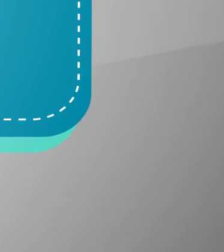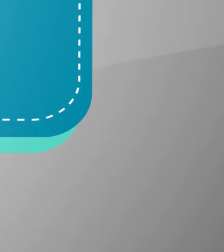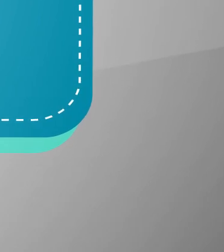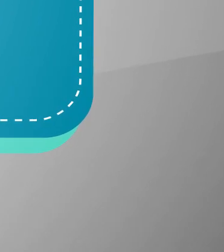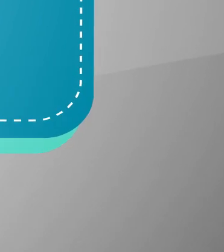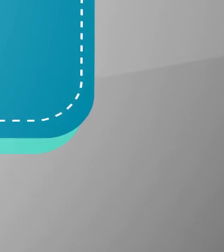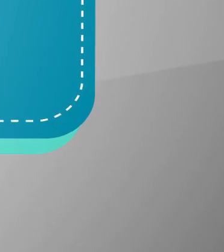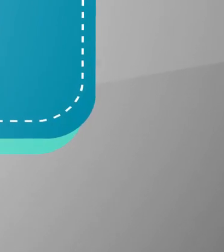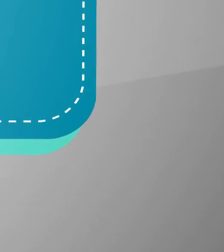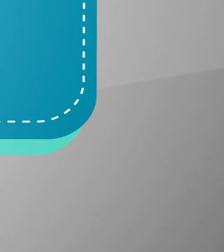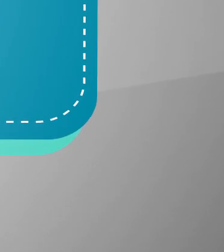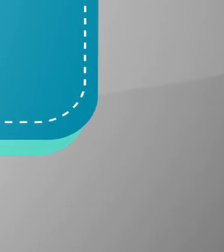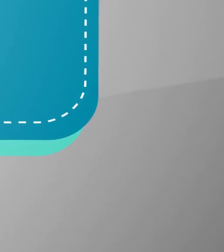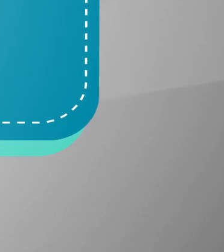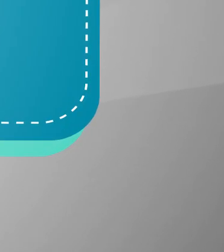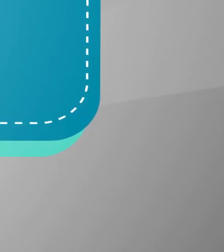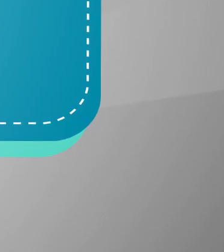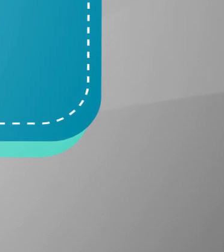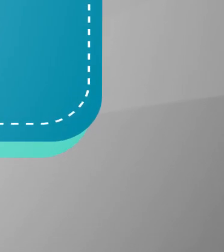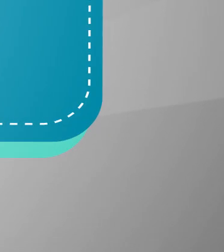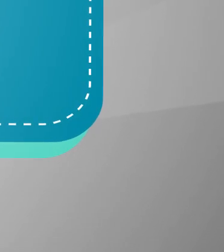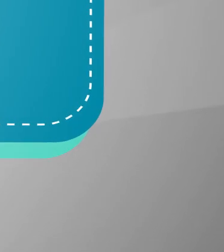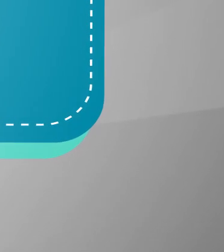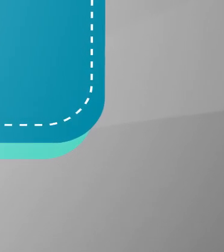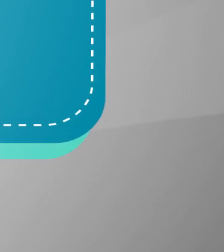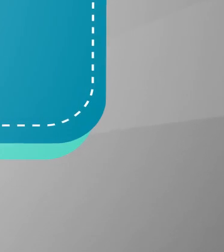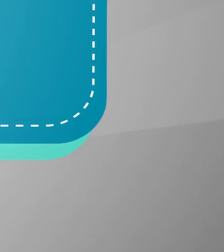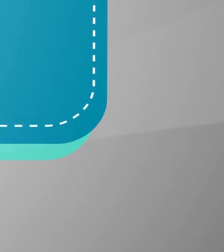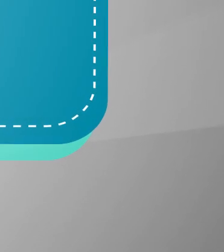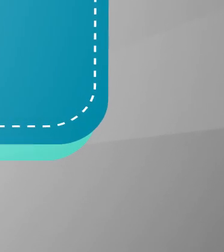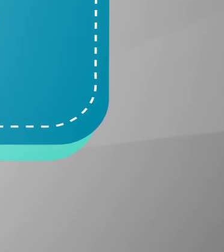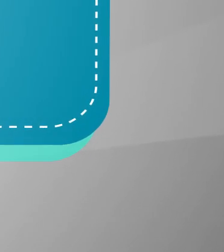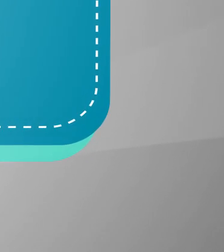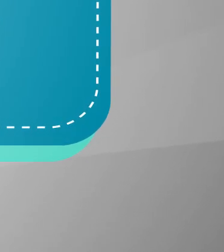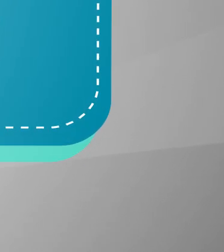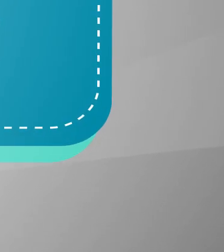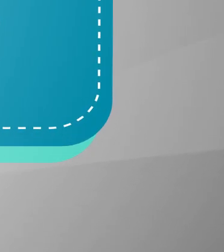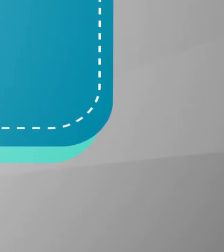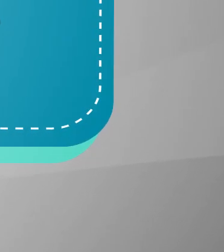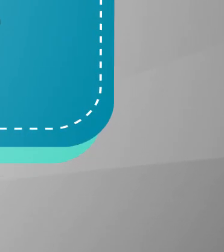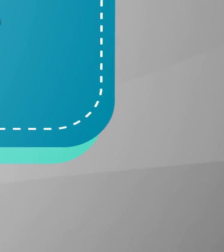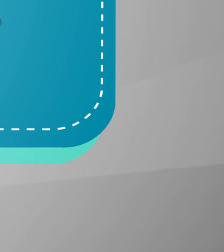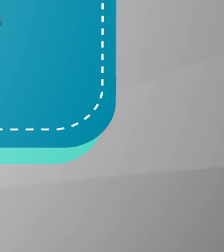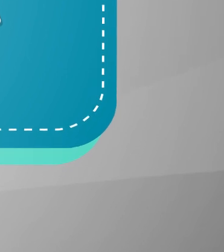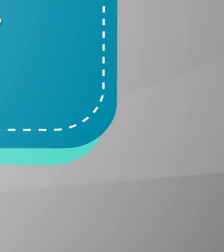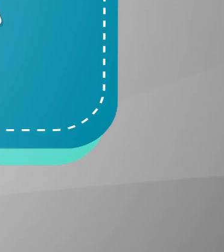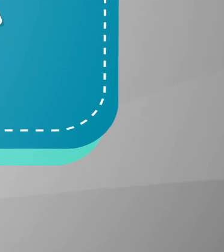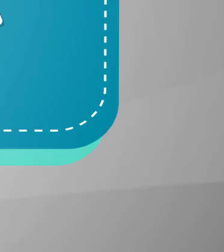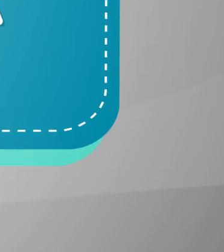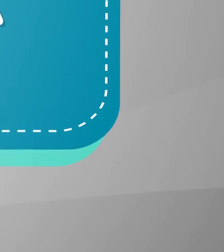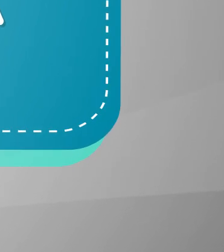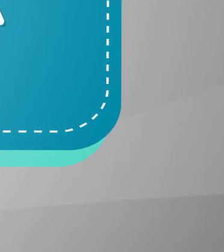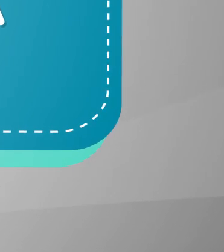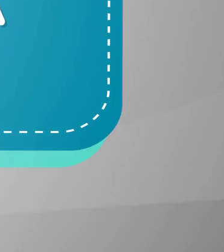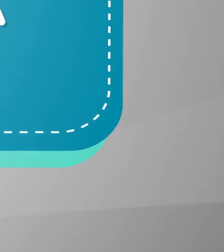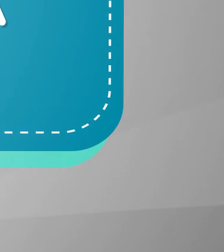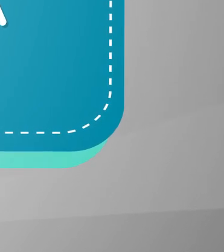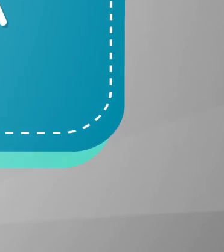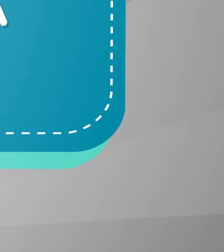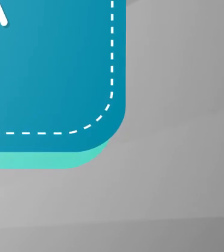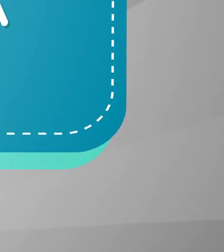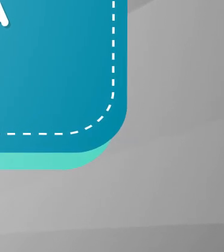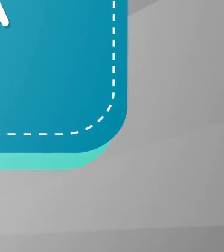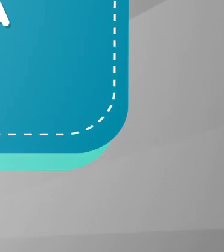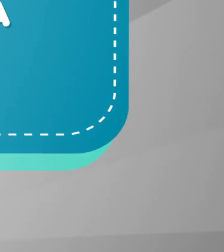kilómetros. Sin embargo, en el día de la entrega, me di con la ingrata sorpresa que este vehículo contenía un motor de menor calidad.